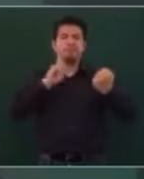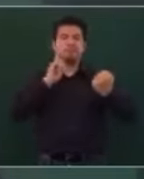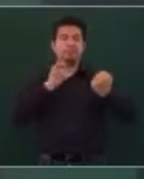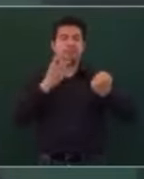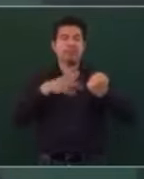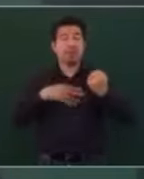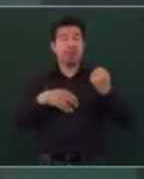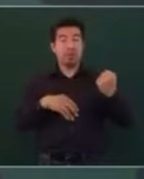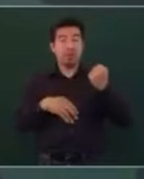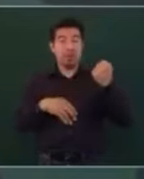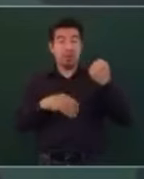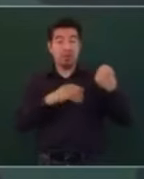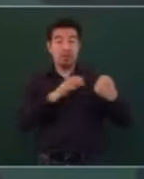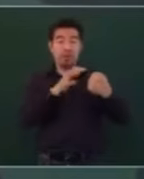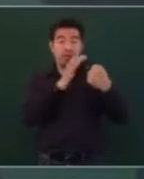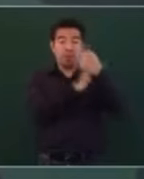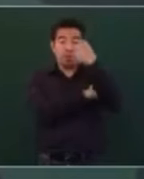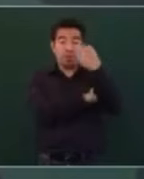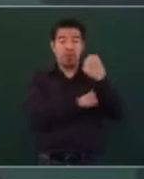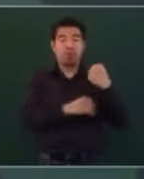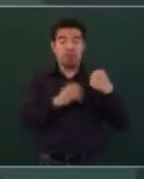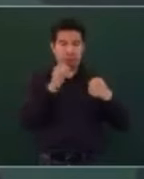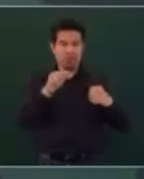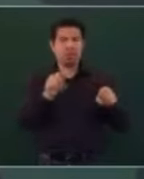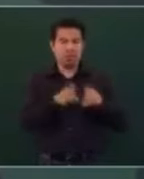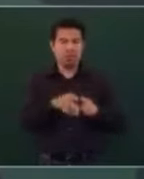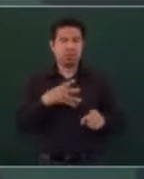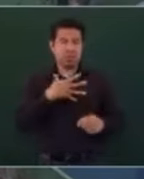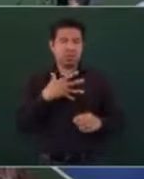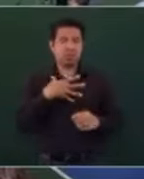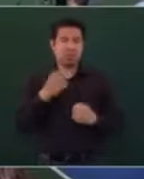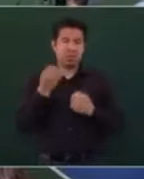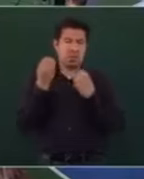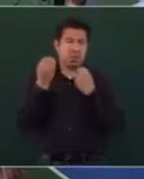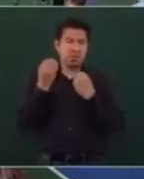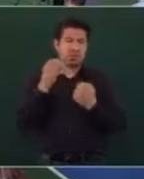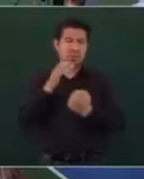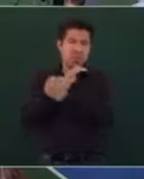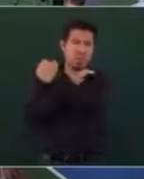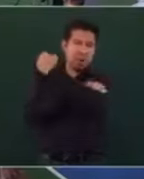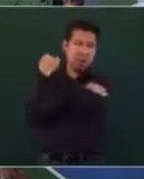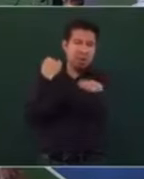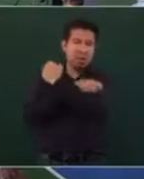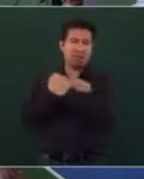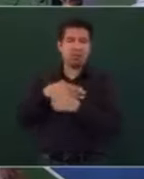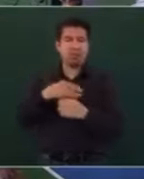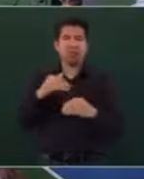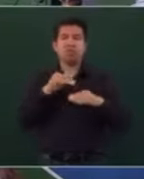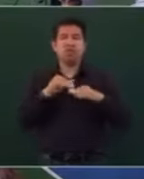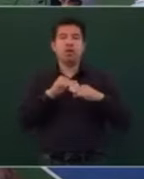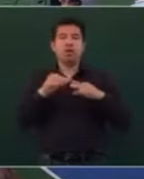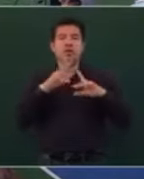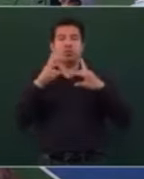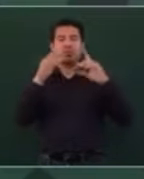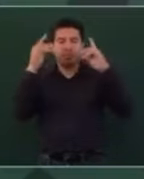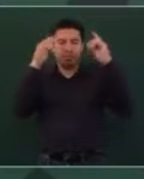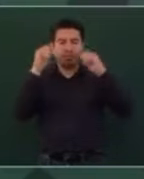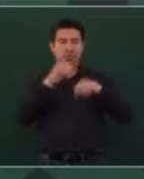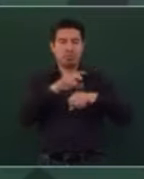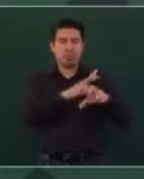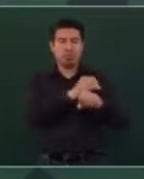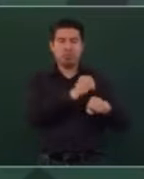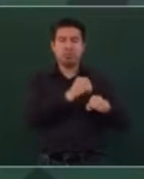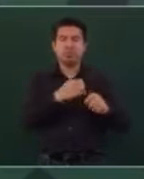Y en marzo salen con el pañalete morado, pero son los mismos que se